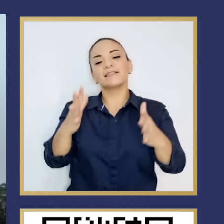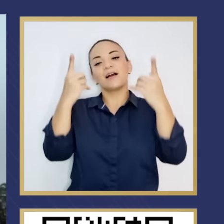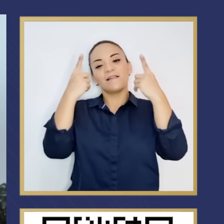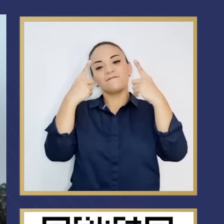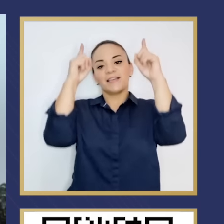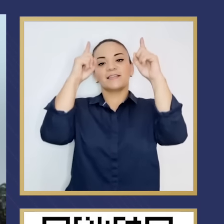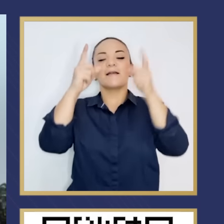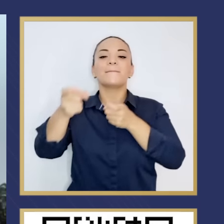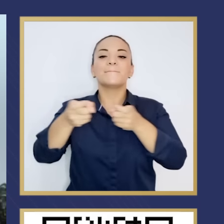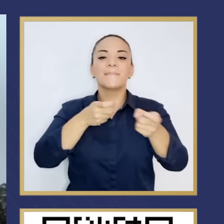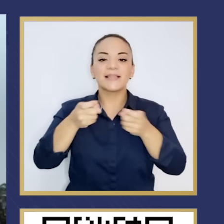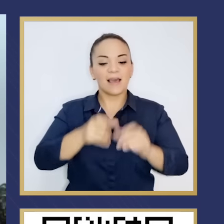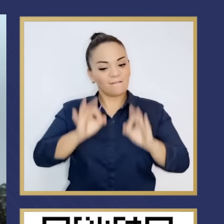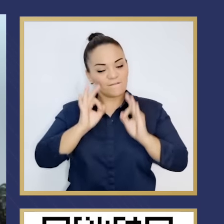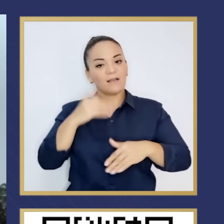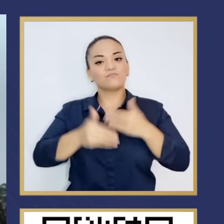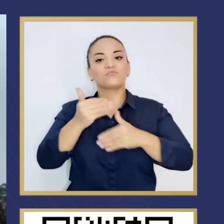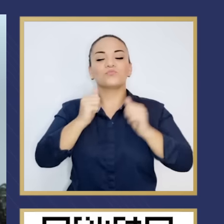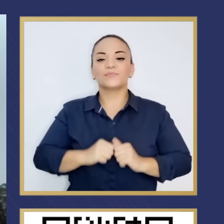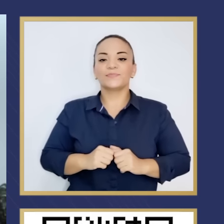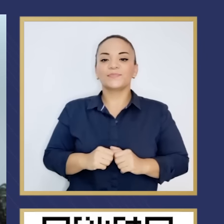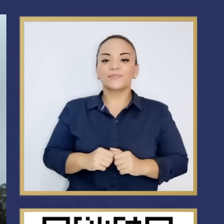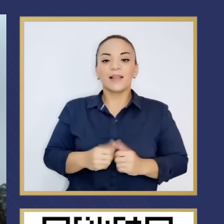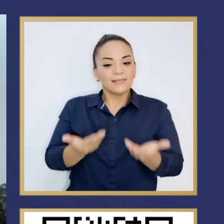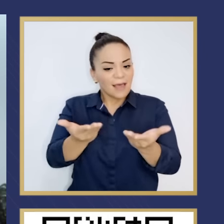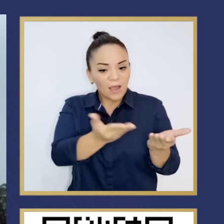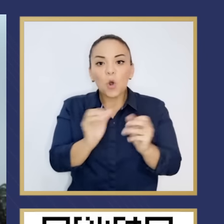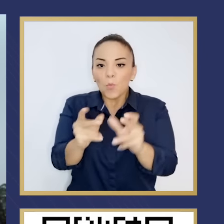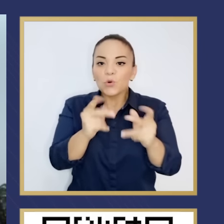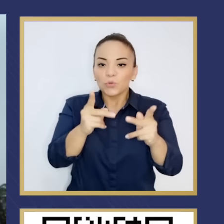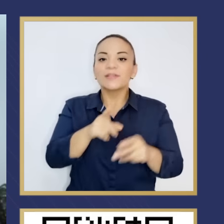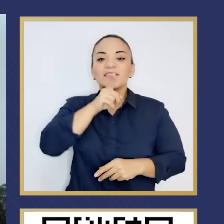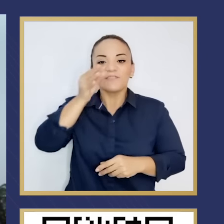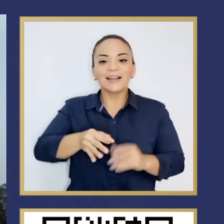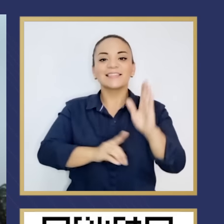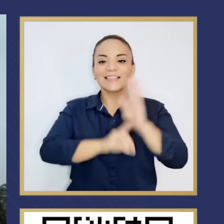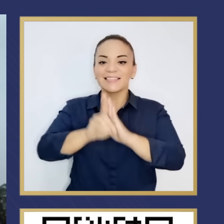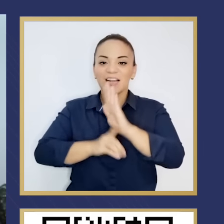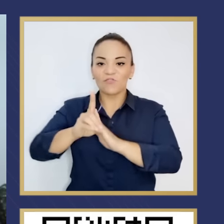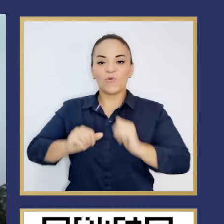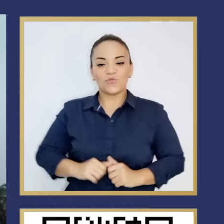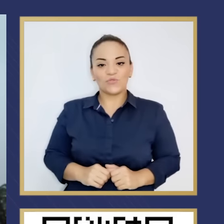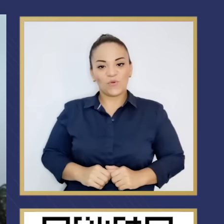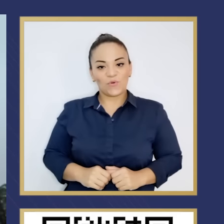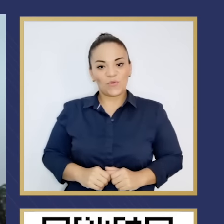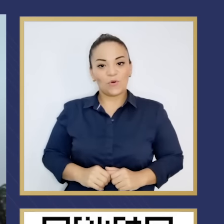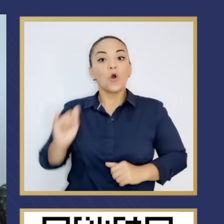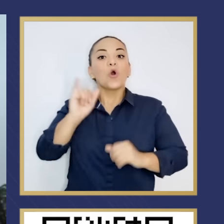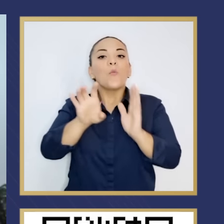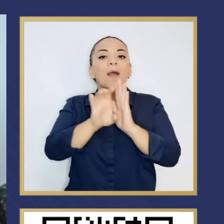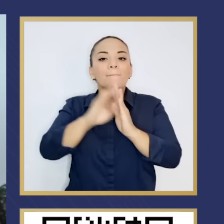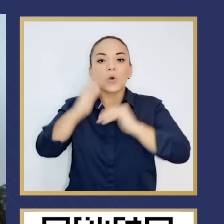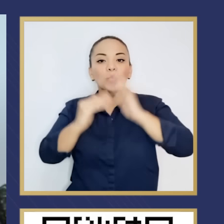manejarse bien para generar oportunidades de desarrollo como la Marina